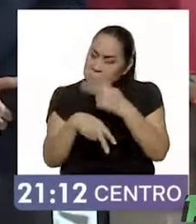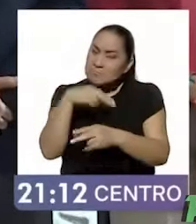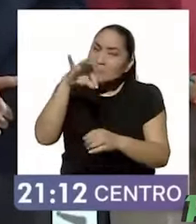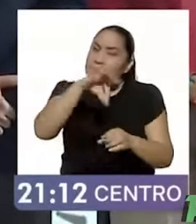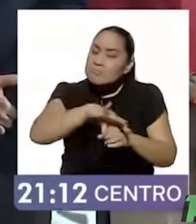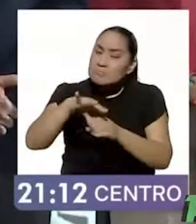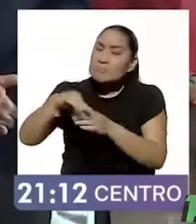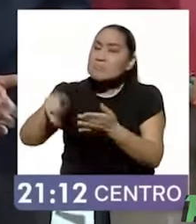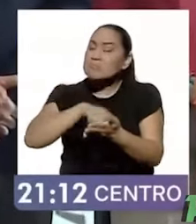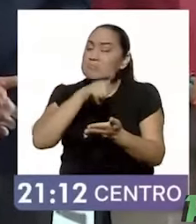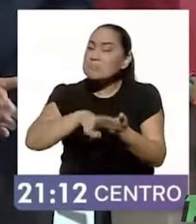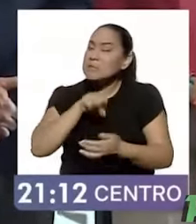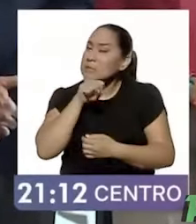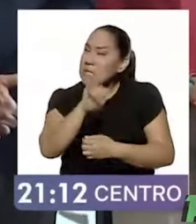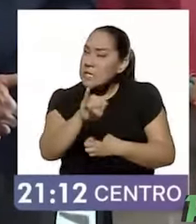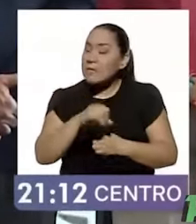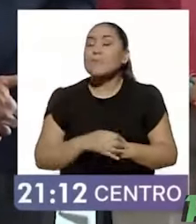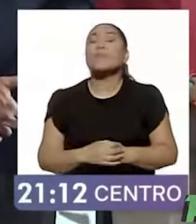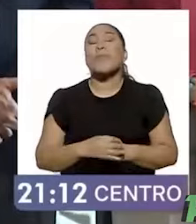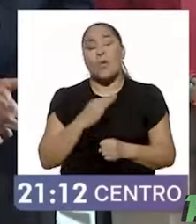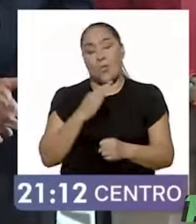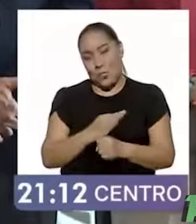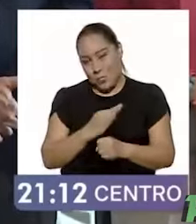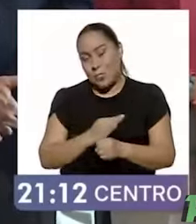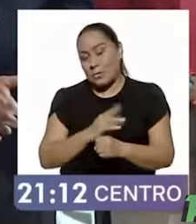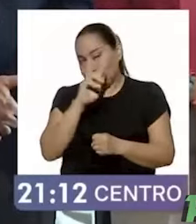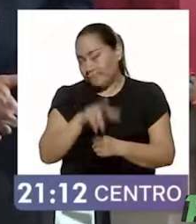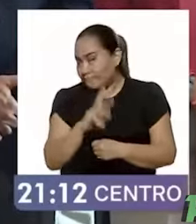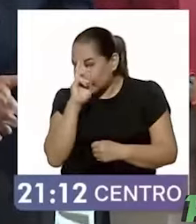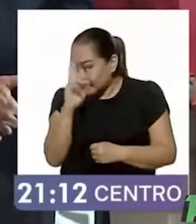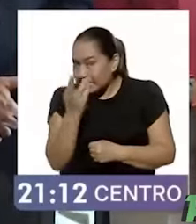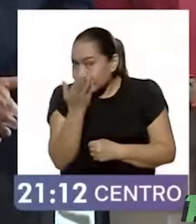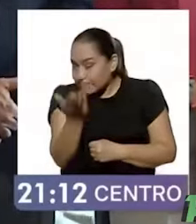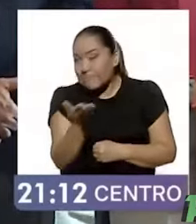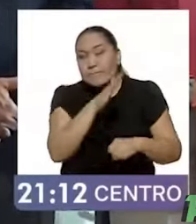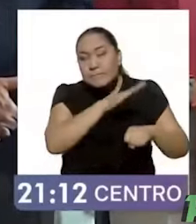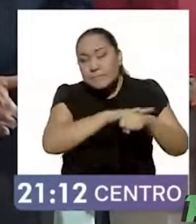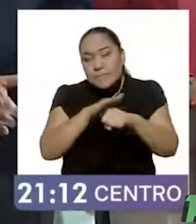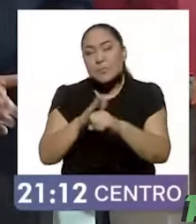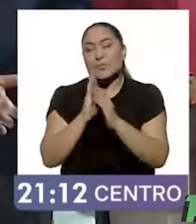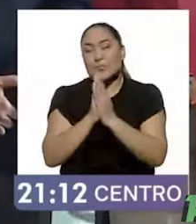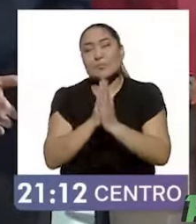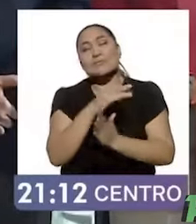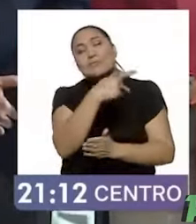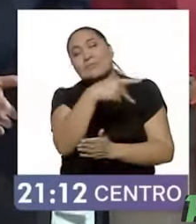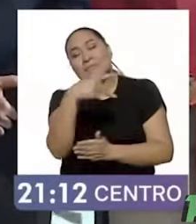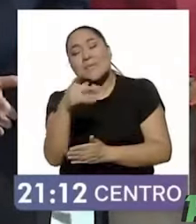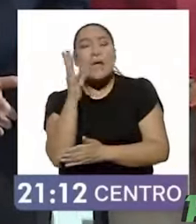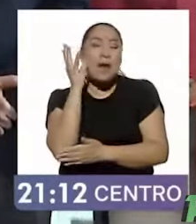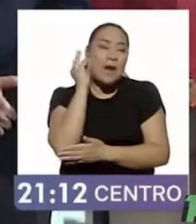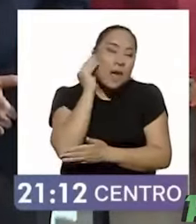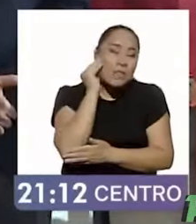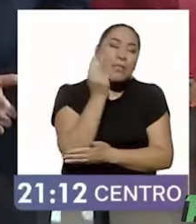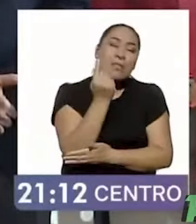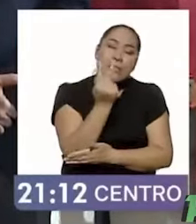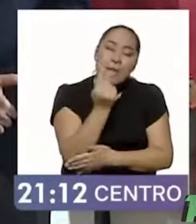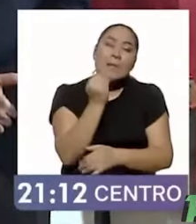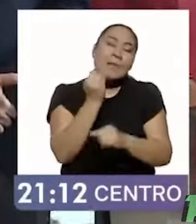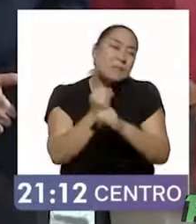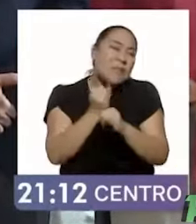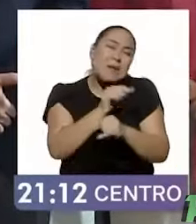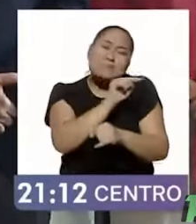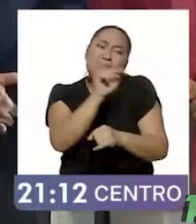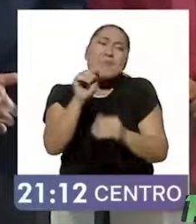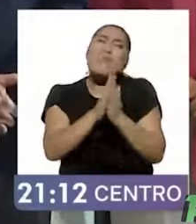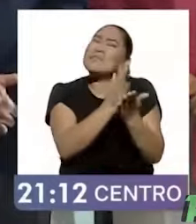la sociedad. Y por eso hacemos este llamado respetuoso a todos los medios masivos de comunicación, a que esperen